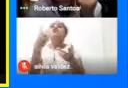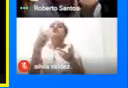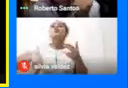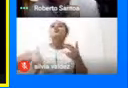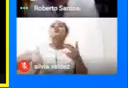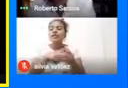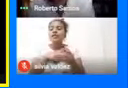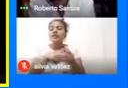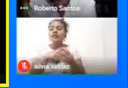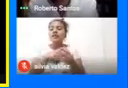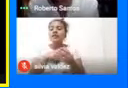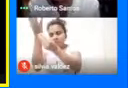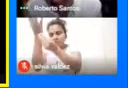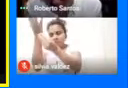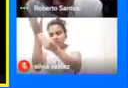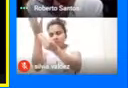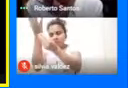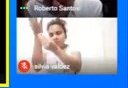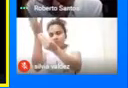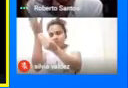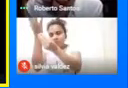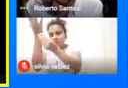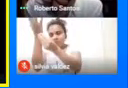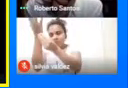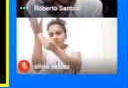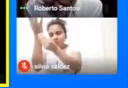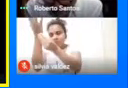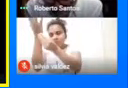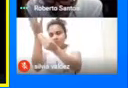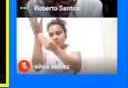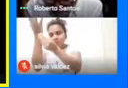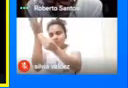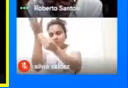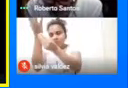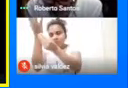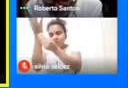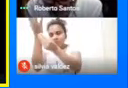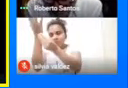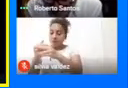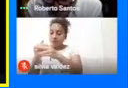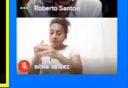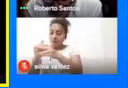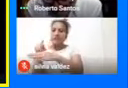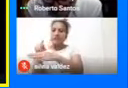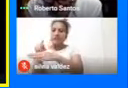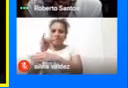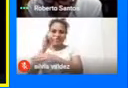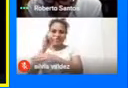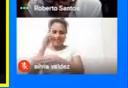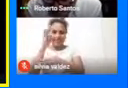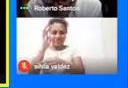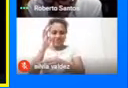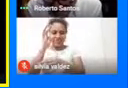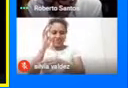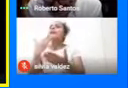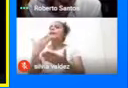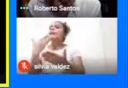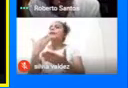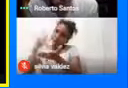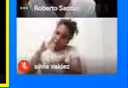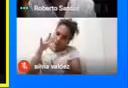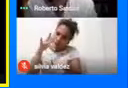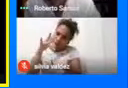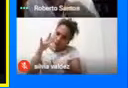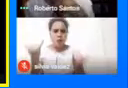verdad Nuevamente En nombre del instituto Agradecerte a ti Por la participación Agradecer a UNICAFAM Por